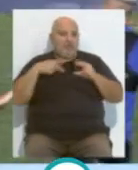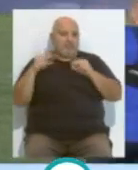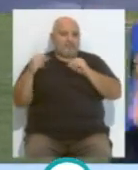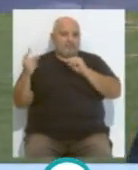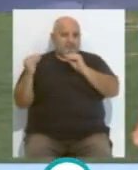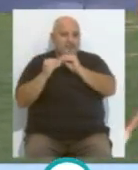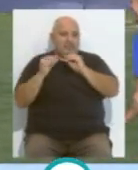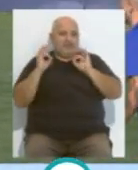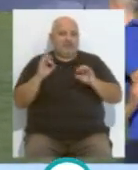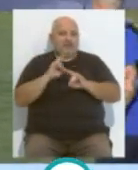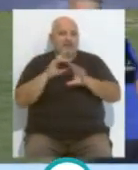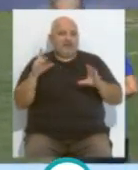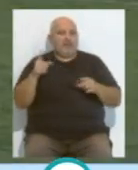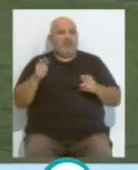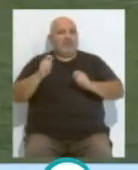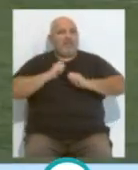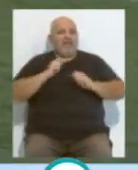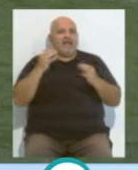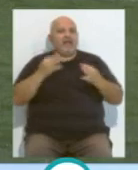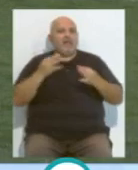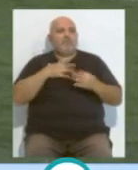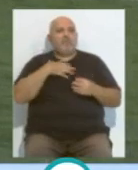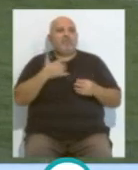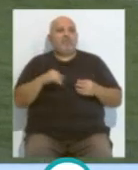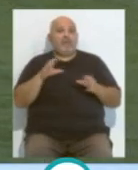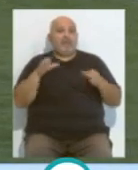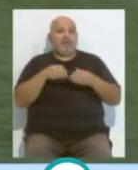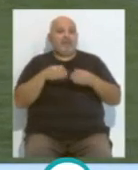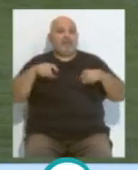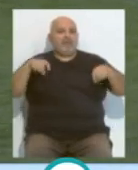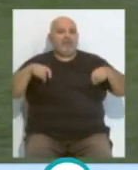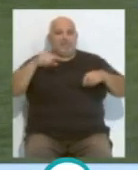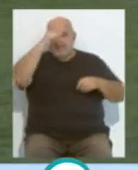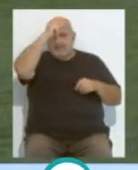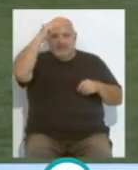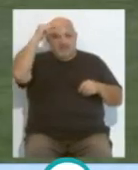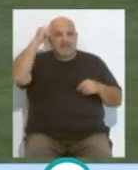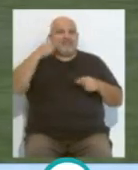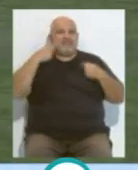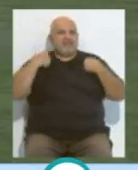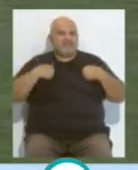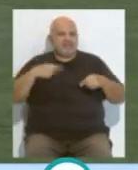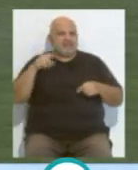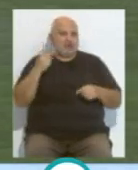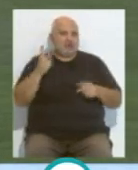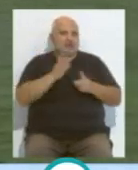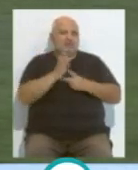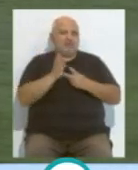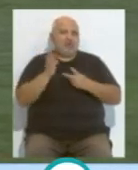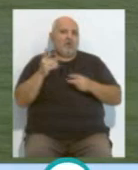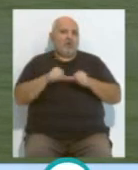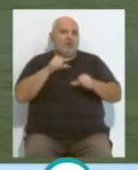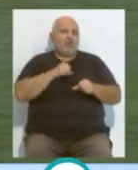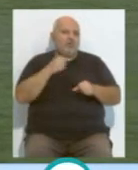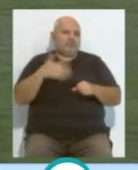esto le ha dado no solamente las posibilidades del equipo para que descanse mentalmente y físicamente, porque la paliza había